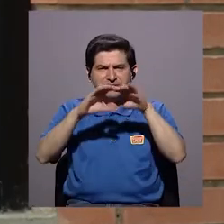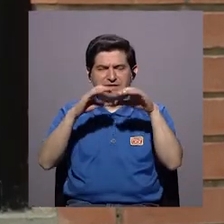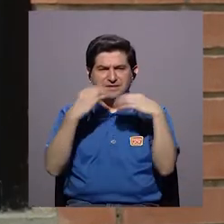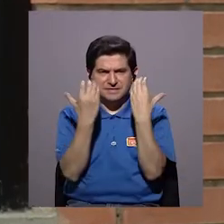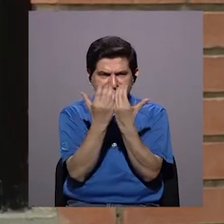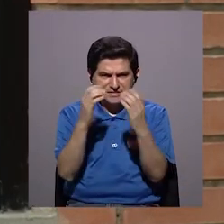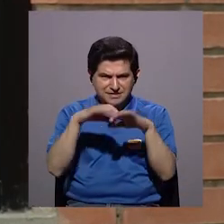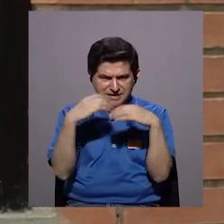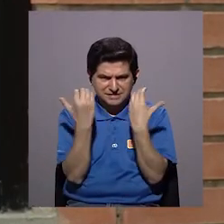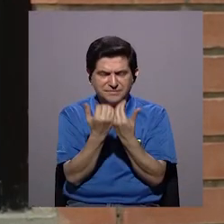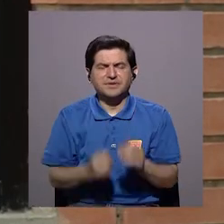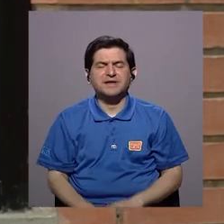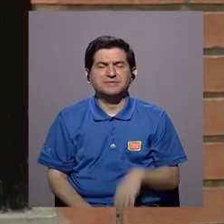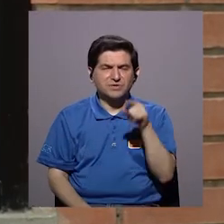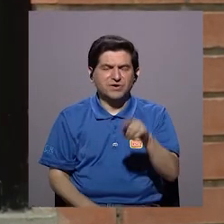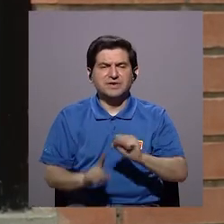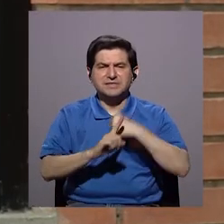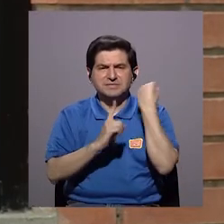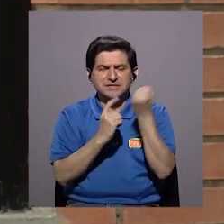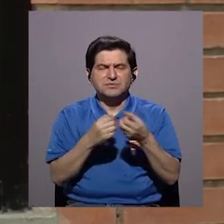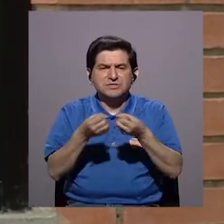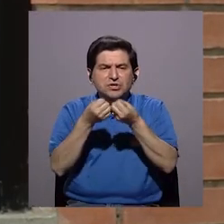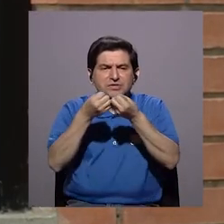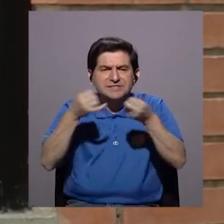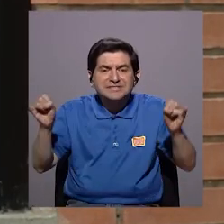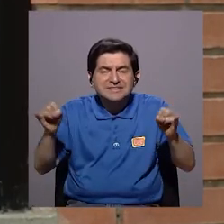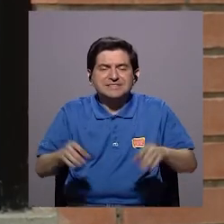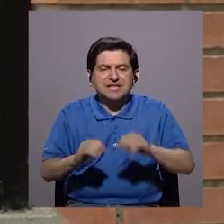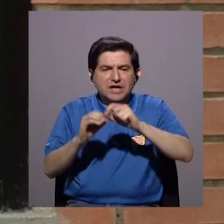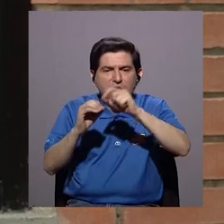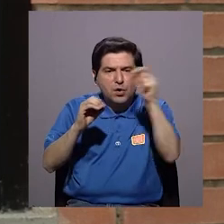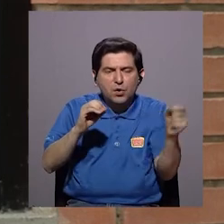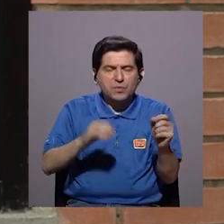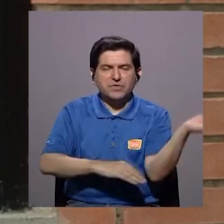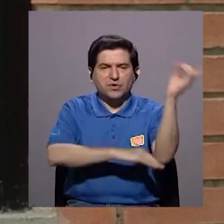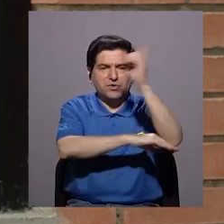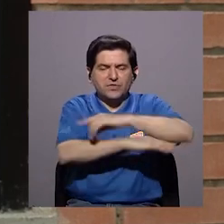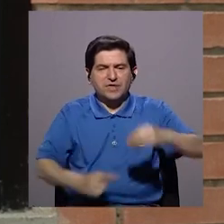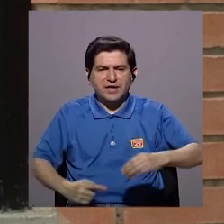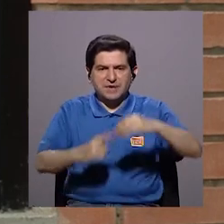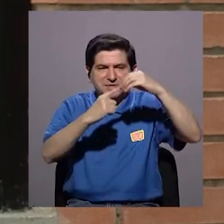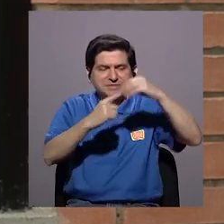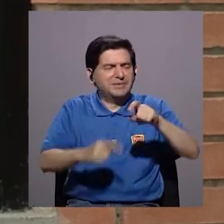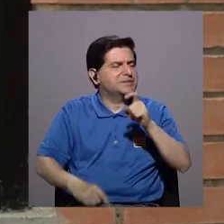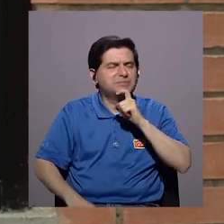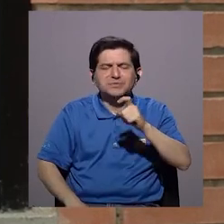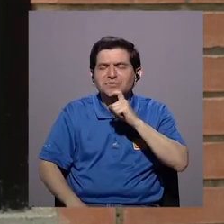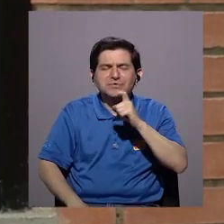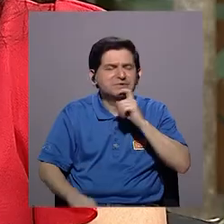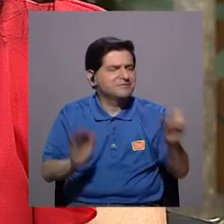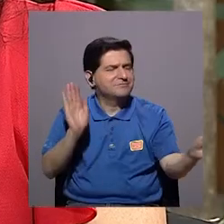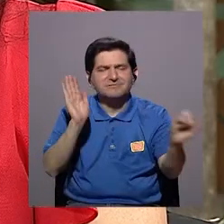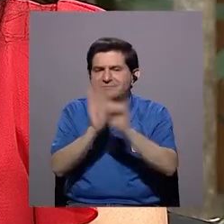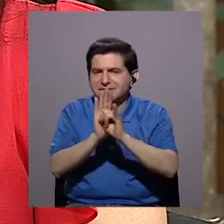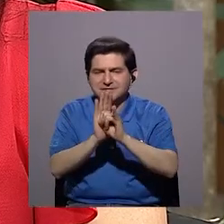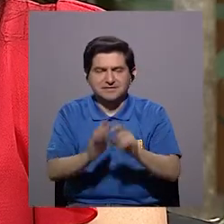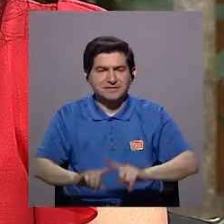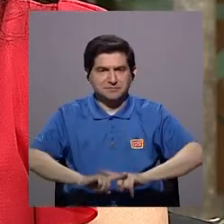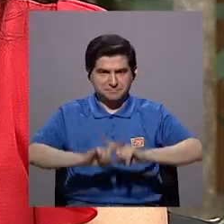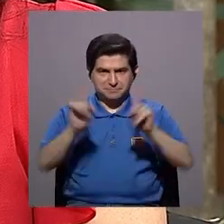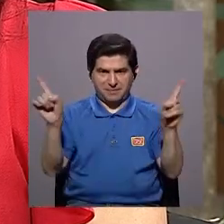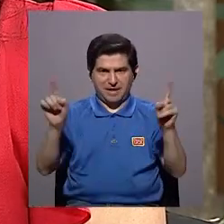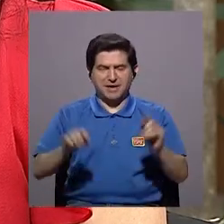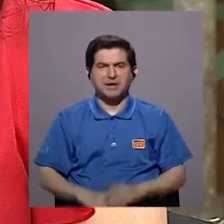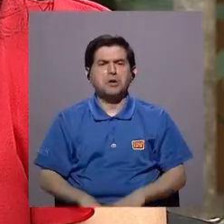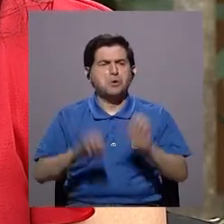principal es que hay ciclos anovulatorios, y ese pico o el día cúspide puede ser muy difícil de identificarlo.